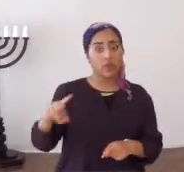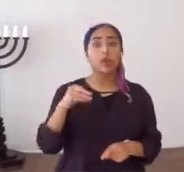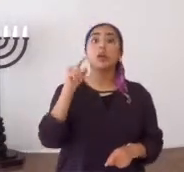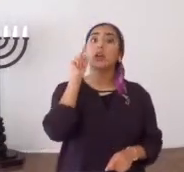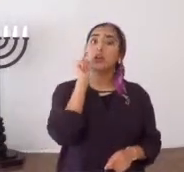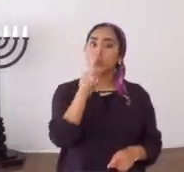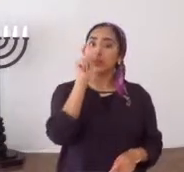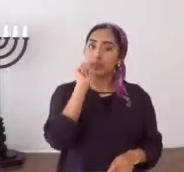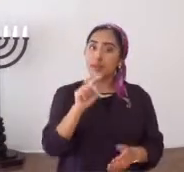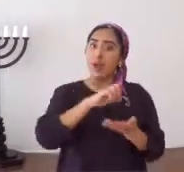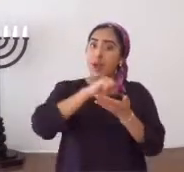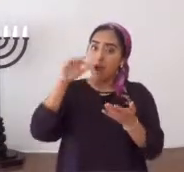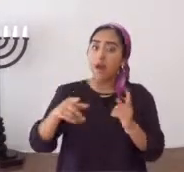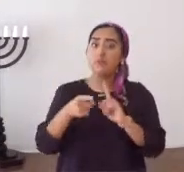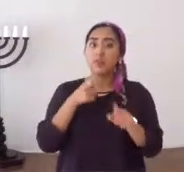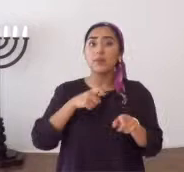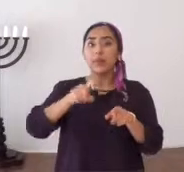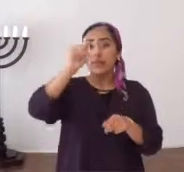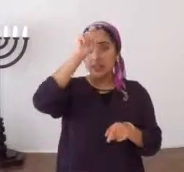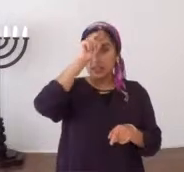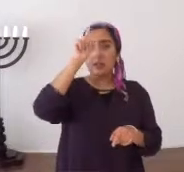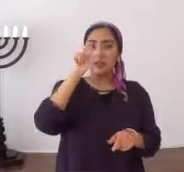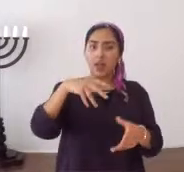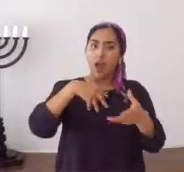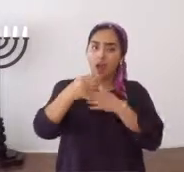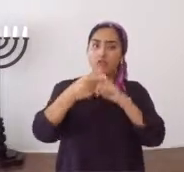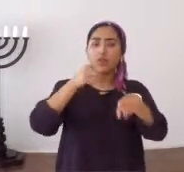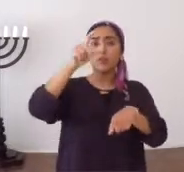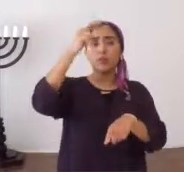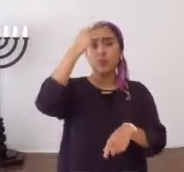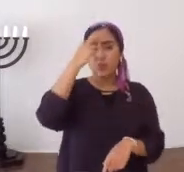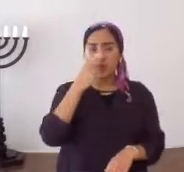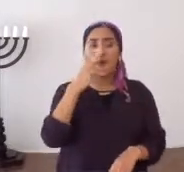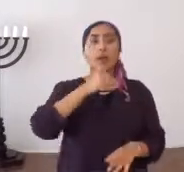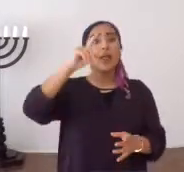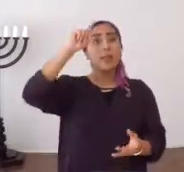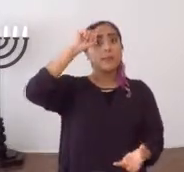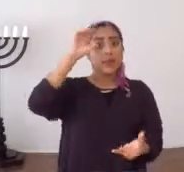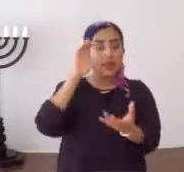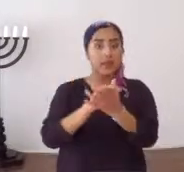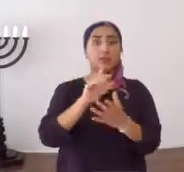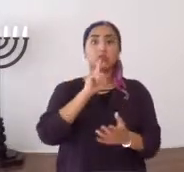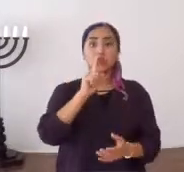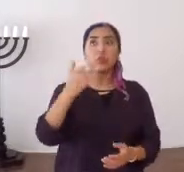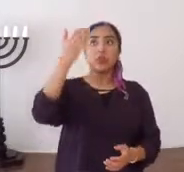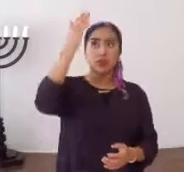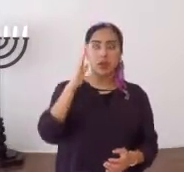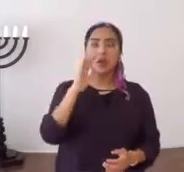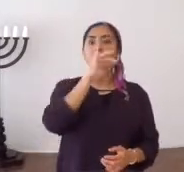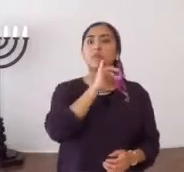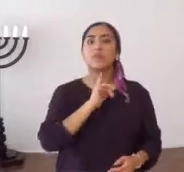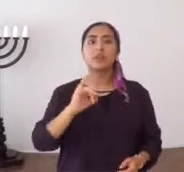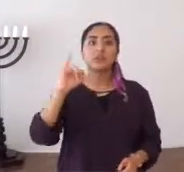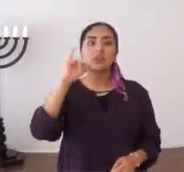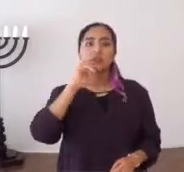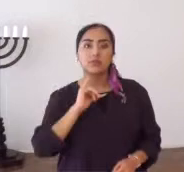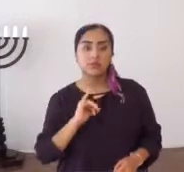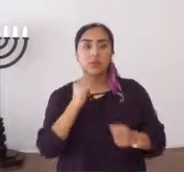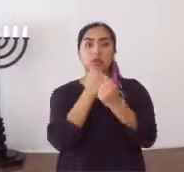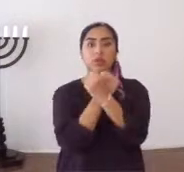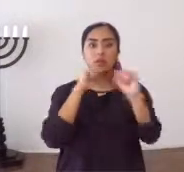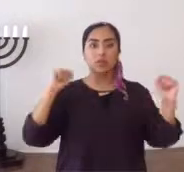Y usted tiene que salir de Mitraín, de Egipto, tiene usted que salir de Roma, y creerle al Elohim de Israel,